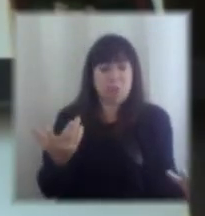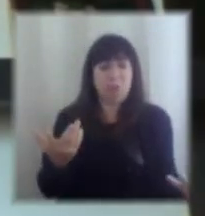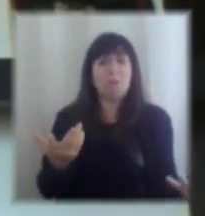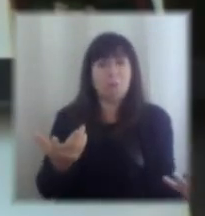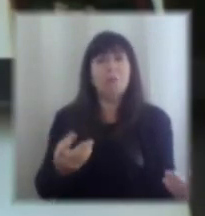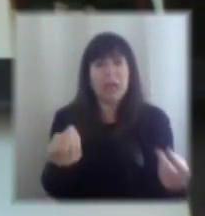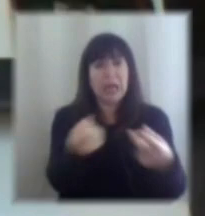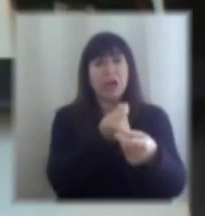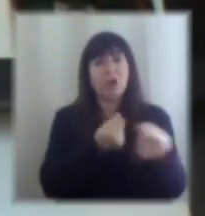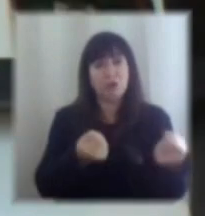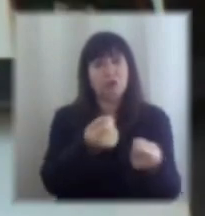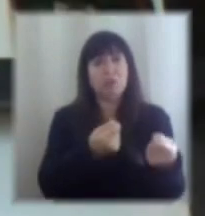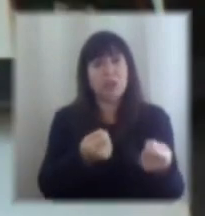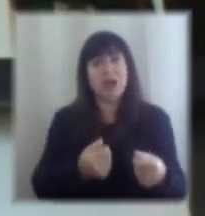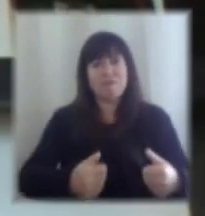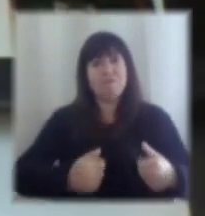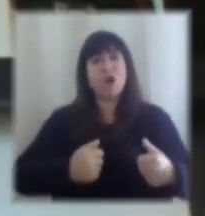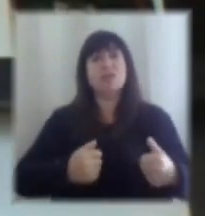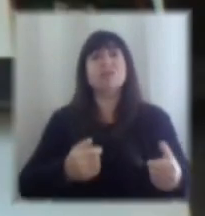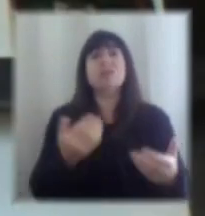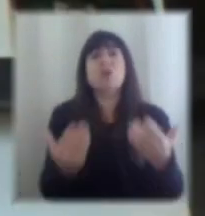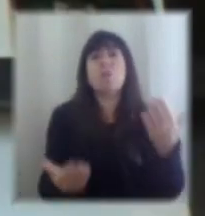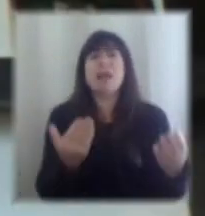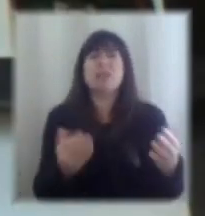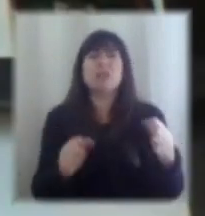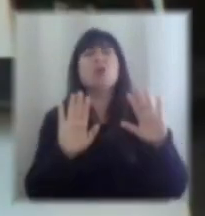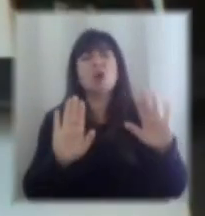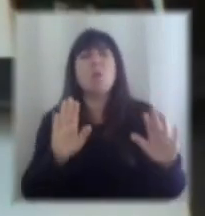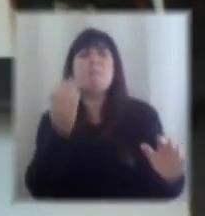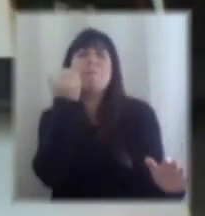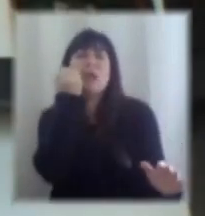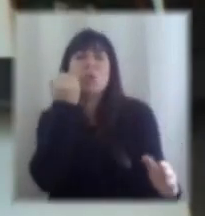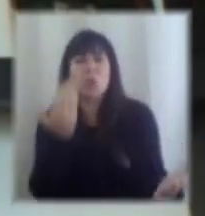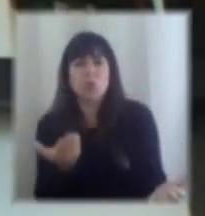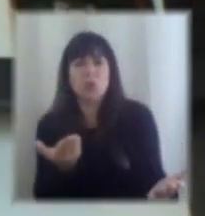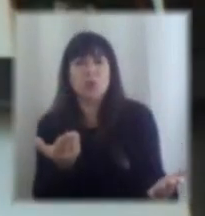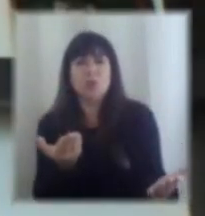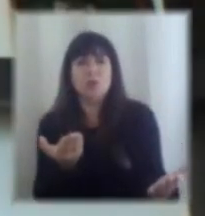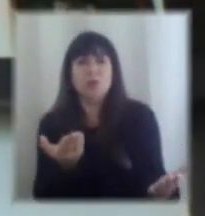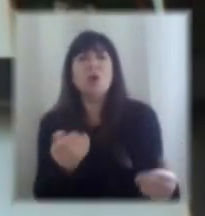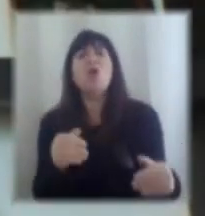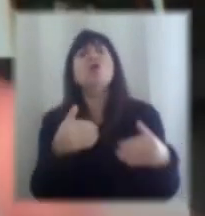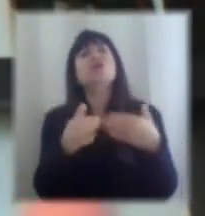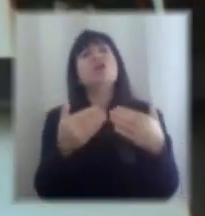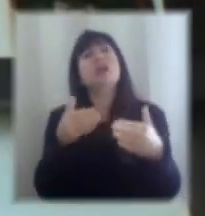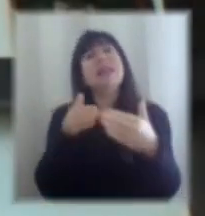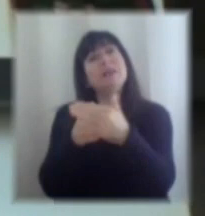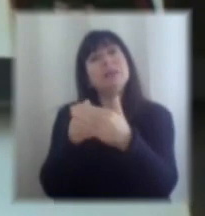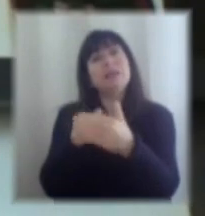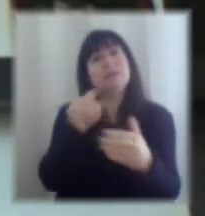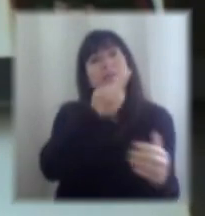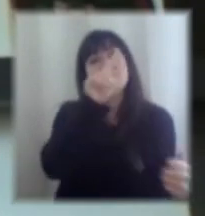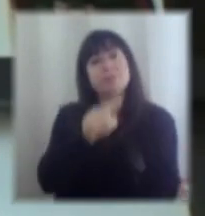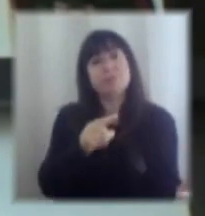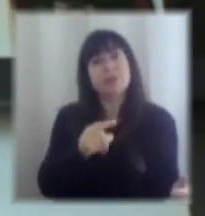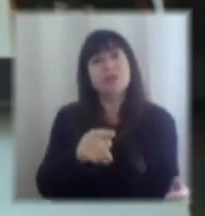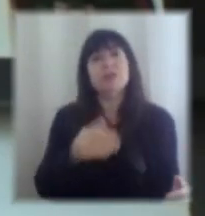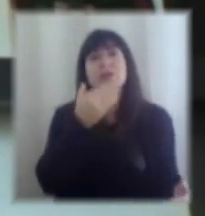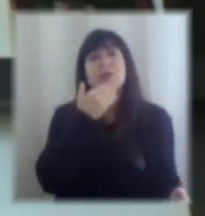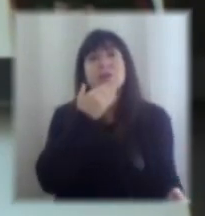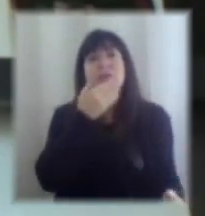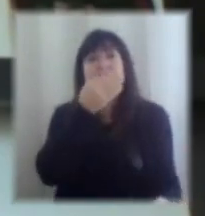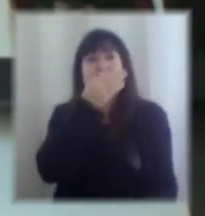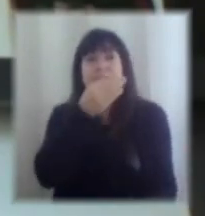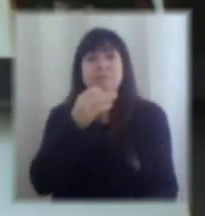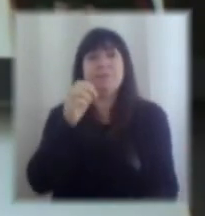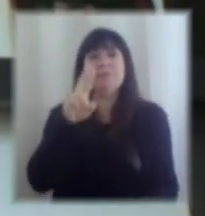región junto con Perú como la que hemos tenido, por otro lado decía, bueno, ¿dónde está ese límite? Entonces, lo decía también Andrés Velasco,